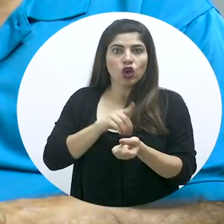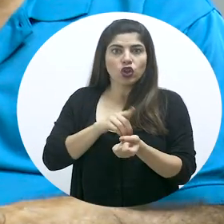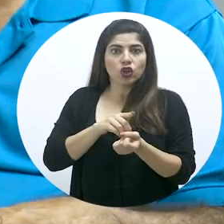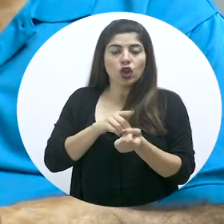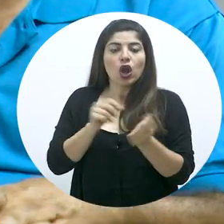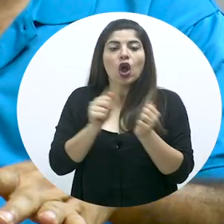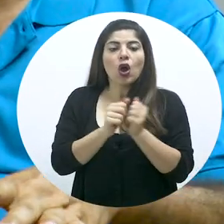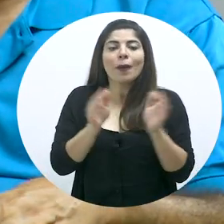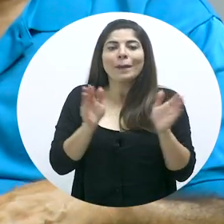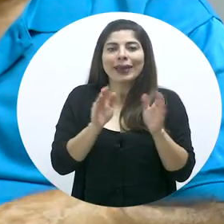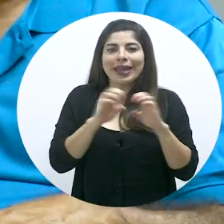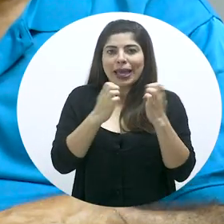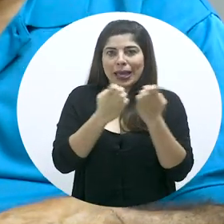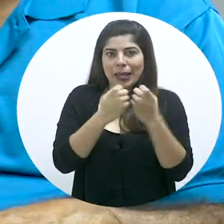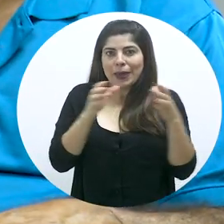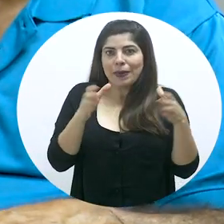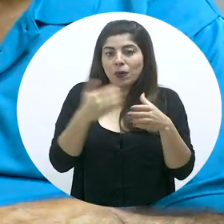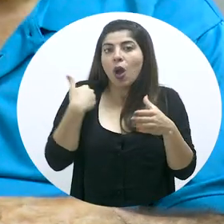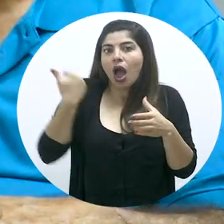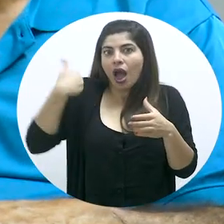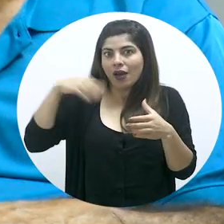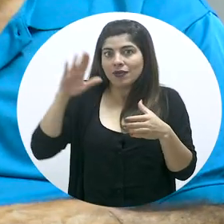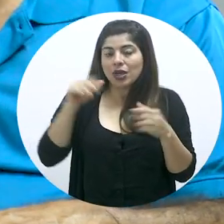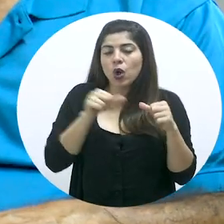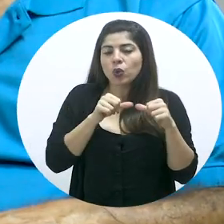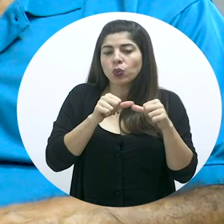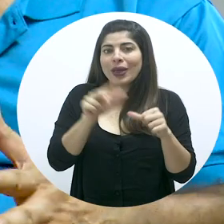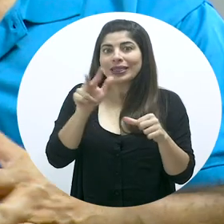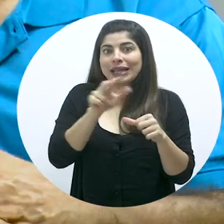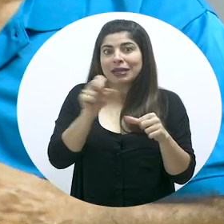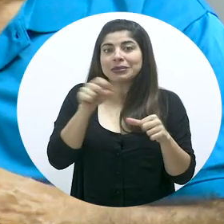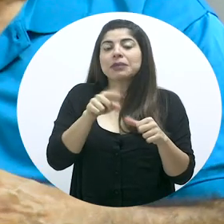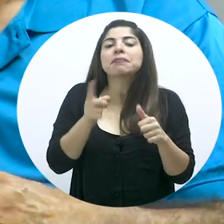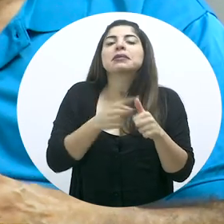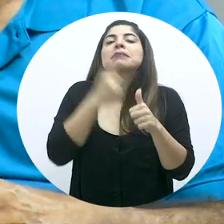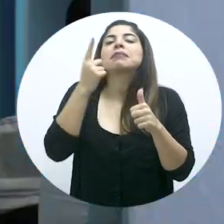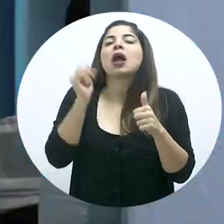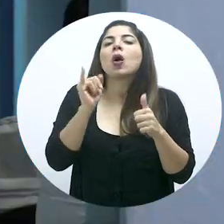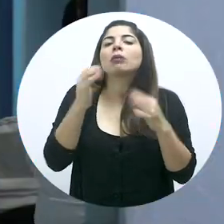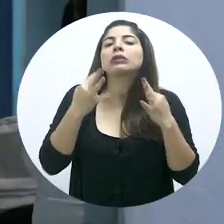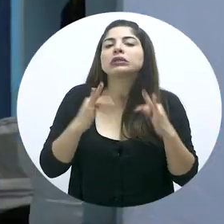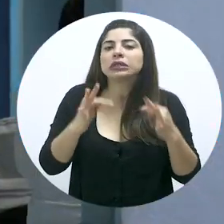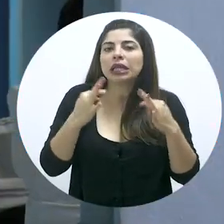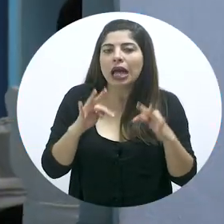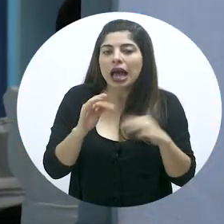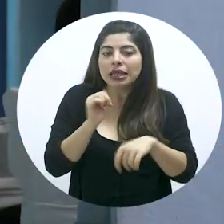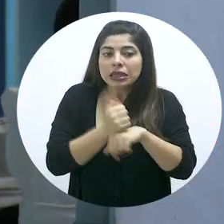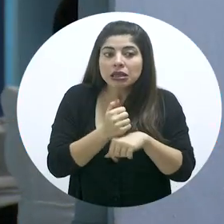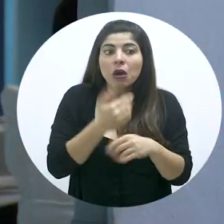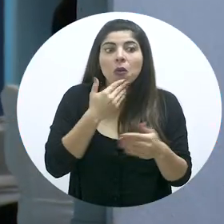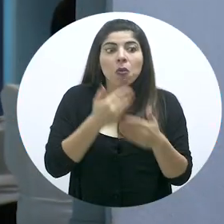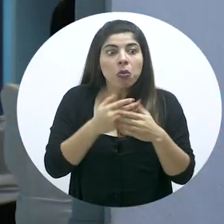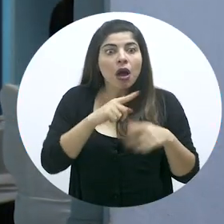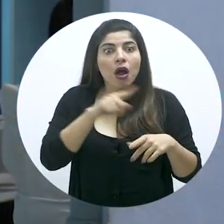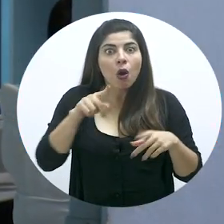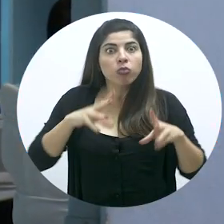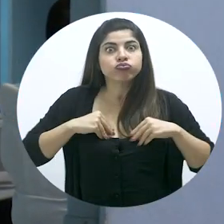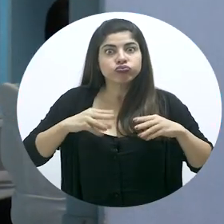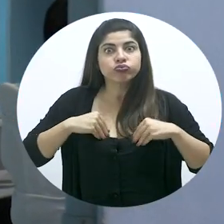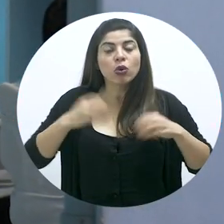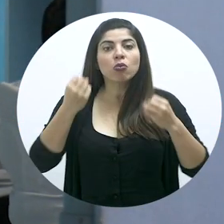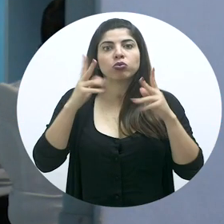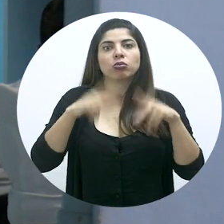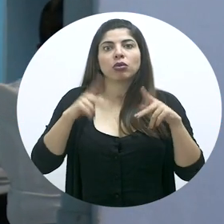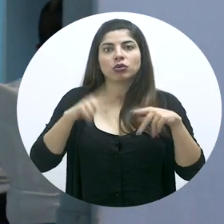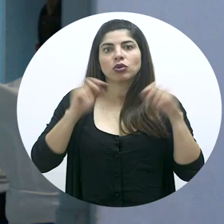de un pequeño equipo que hubo, duró tres meses, pero fue como el primer intento. Y hubo una buena aceptación en términos de